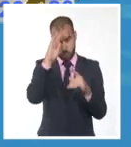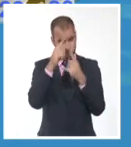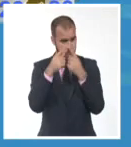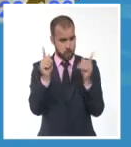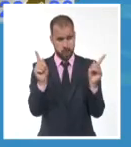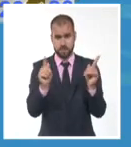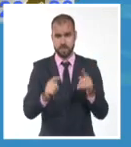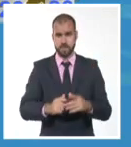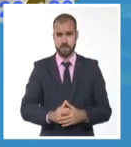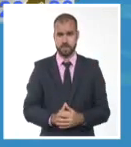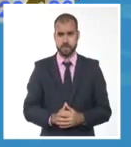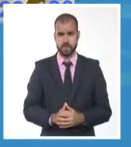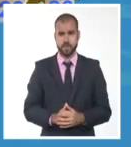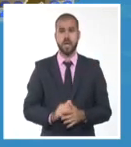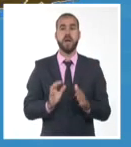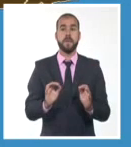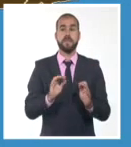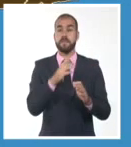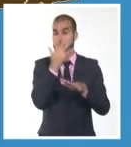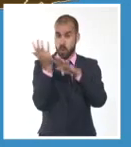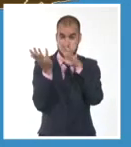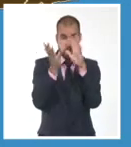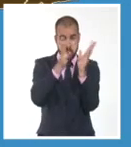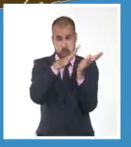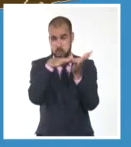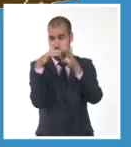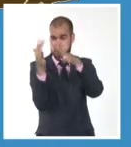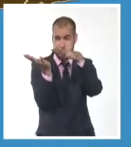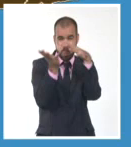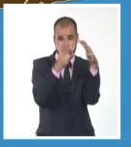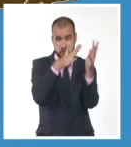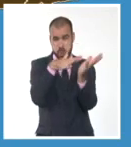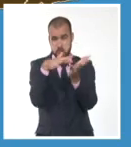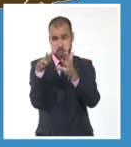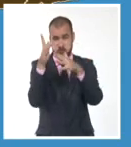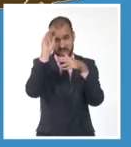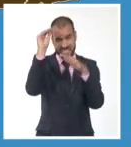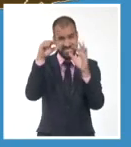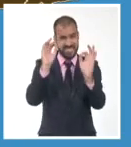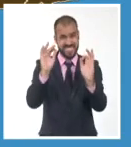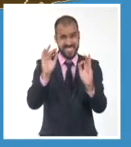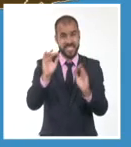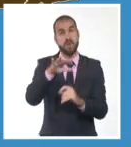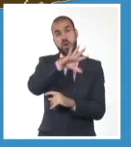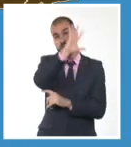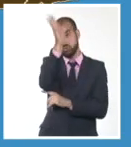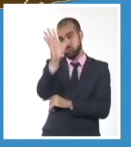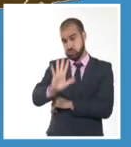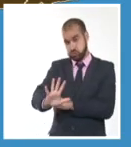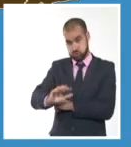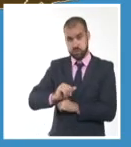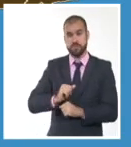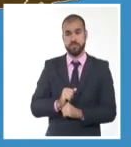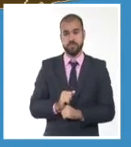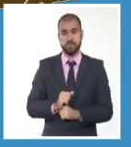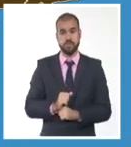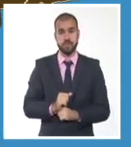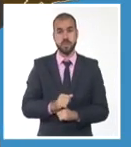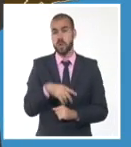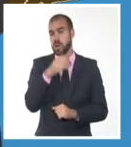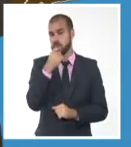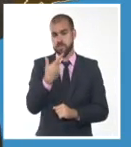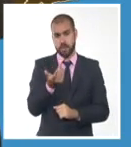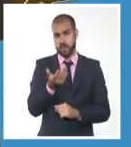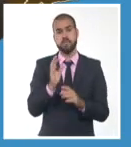cubano y los vientos continuarán soplando de región nordeste, o sea, entre el nordeste y el este, en todo el